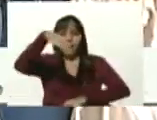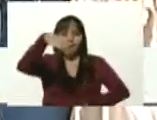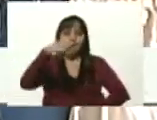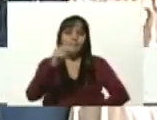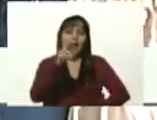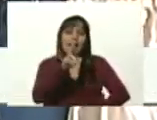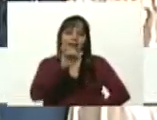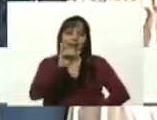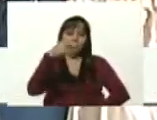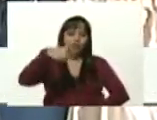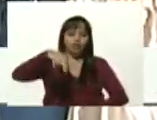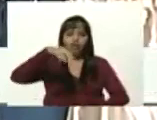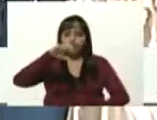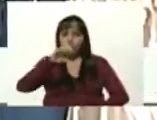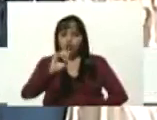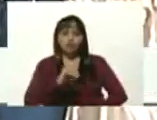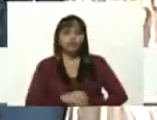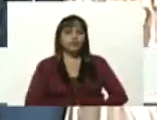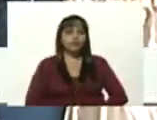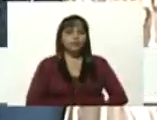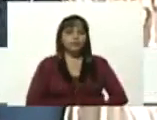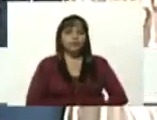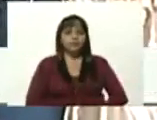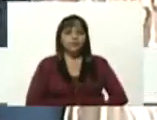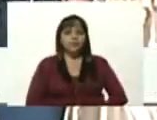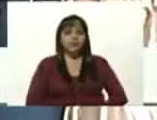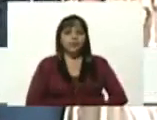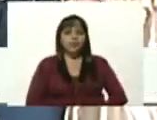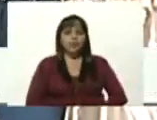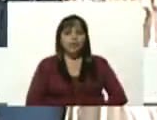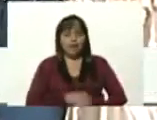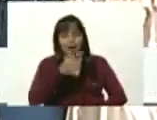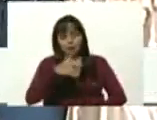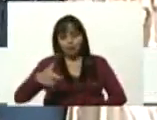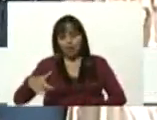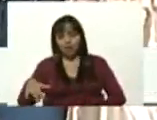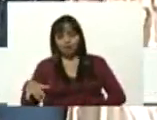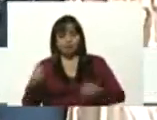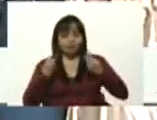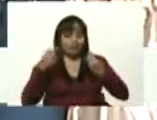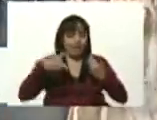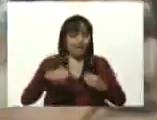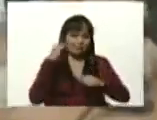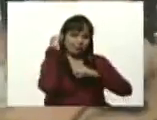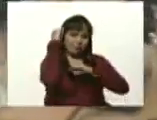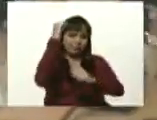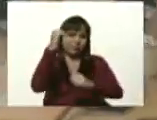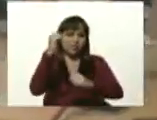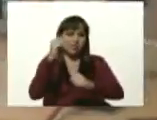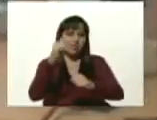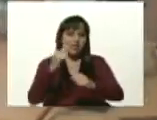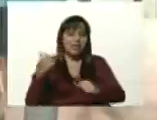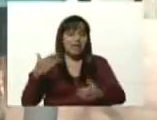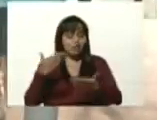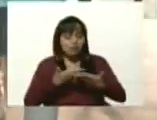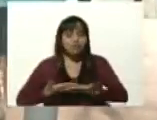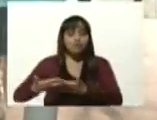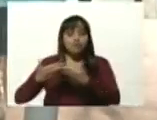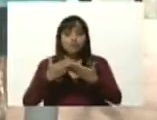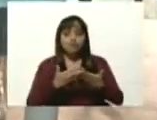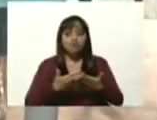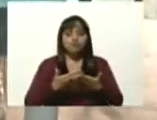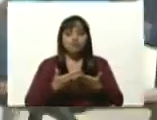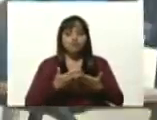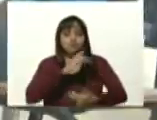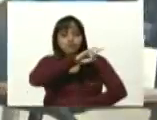parroquia Saman de Güere, la invicta y combativa, los del Saman de Güere, en la megaldea del Macro, presidente. Hoy con los